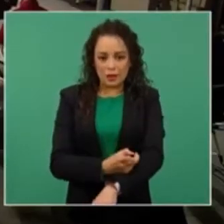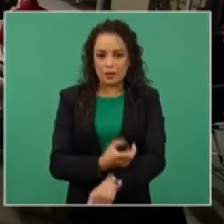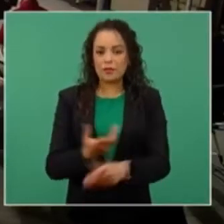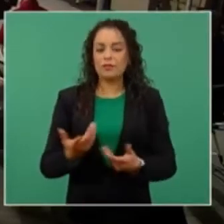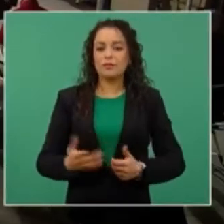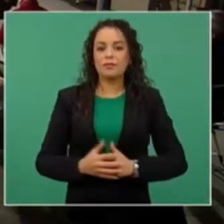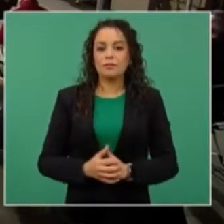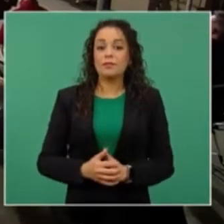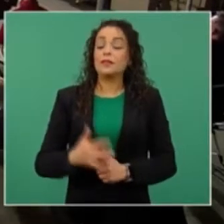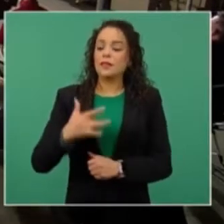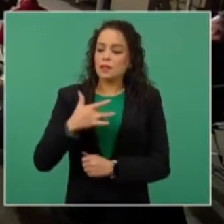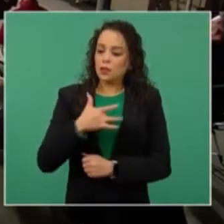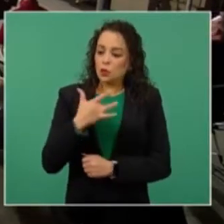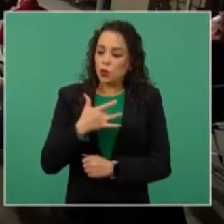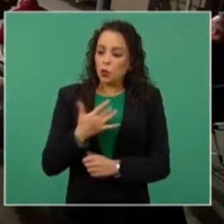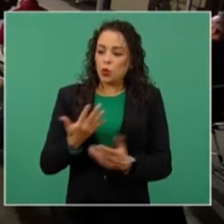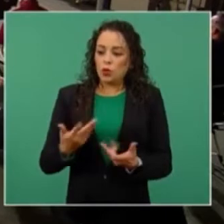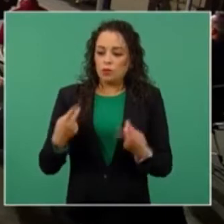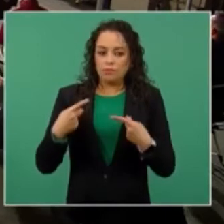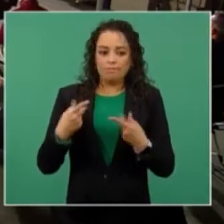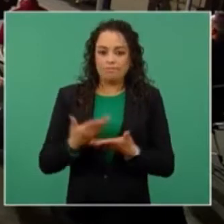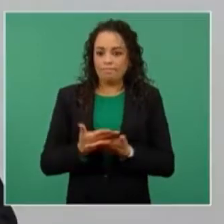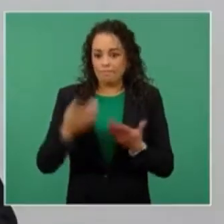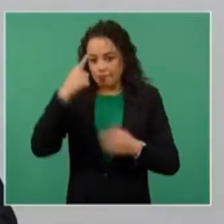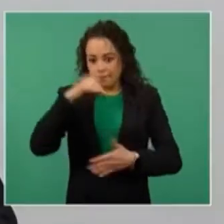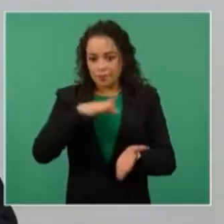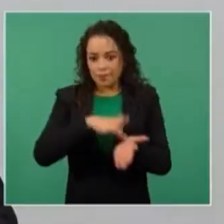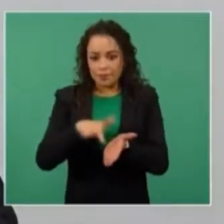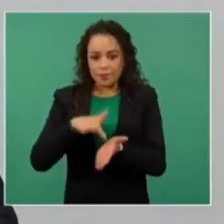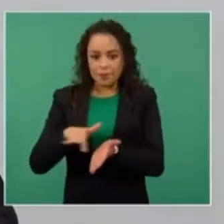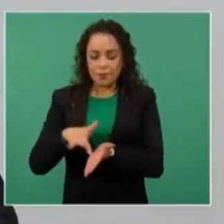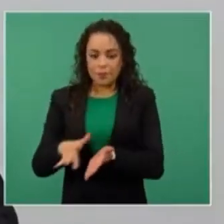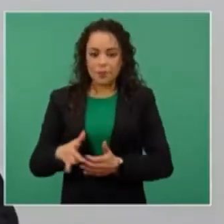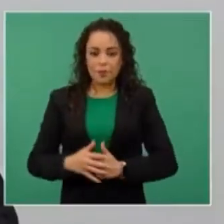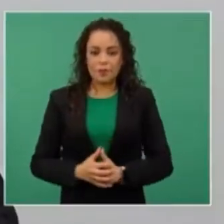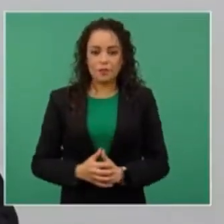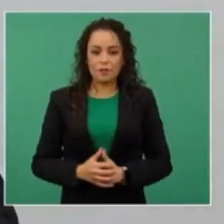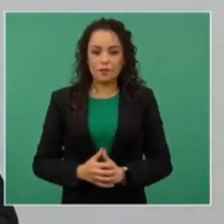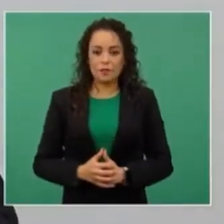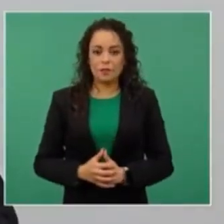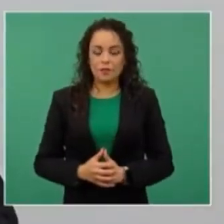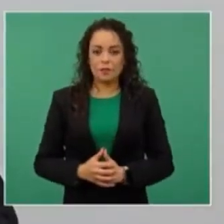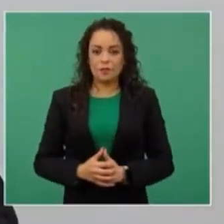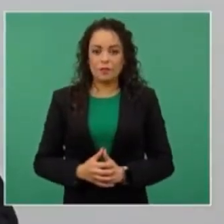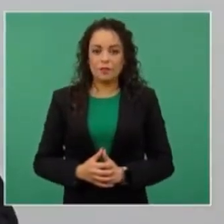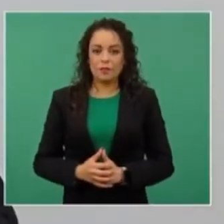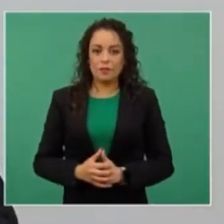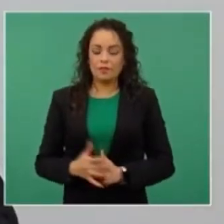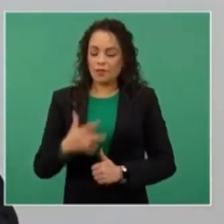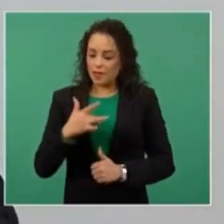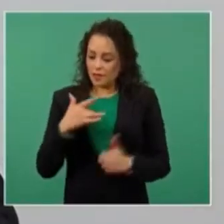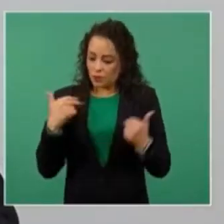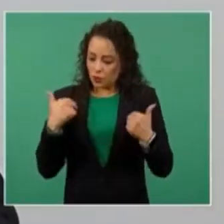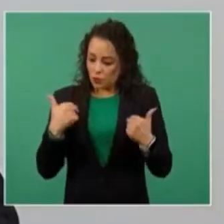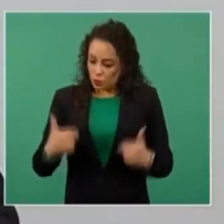sensible, al más humano, al que